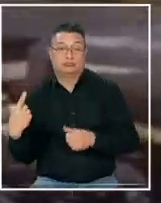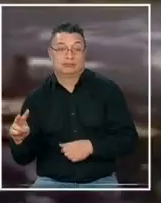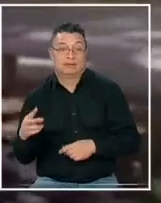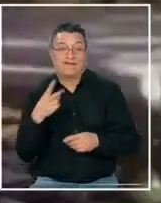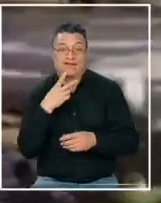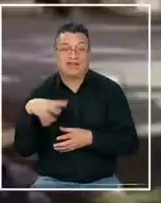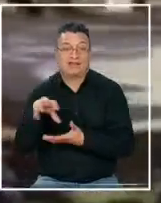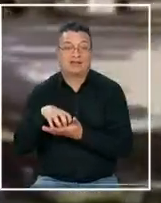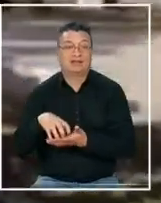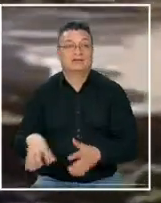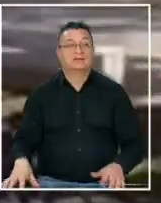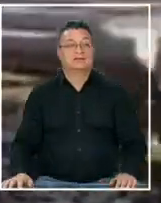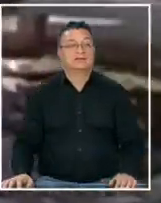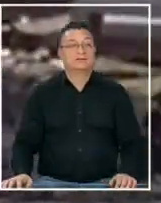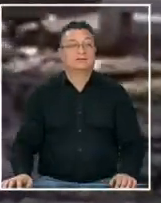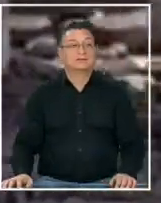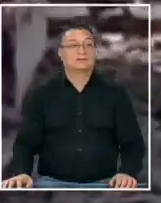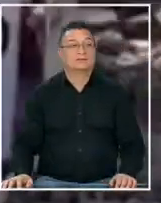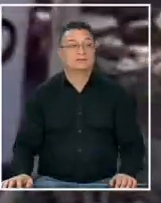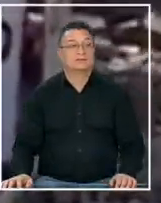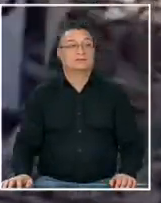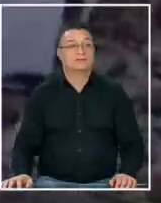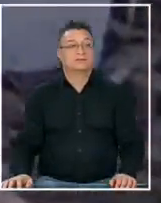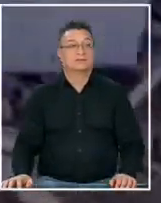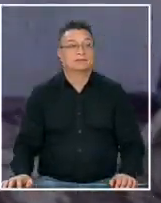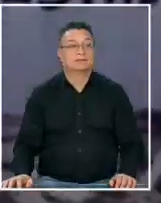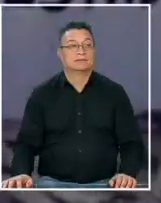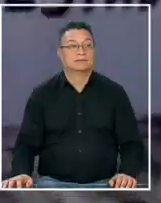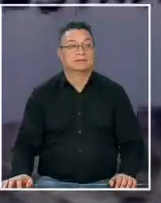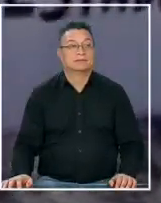ustedes pueden ver hay algunos carteles que han puesto acá.